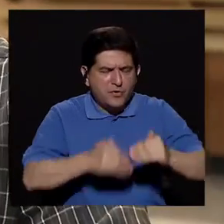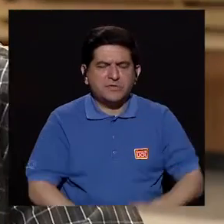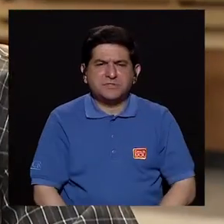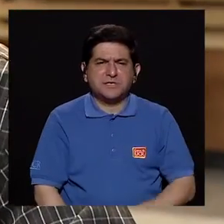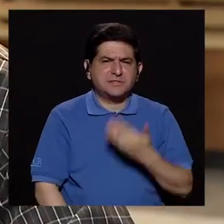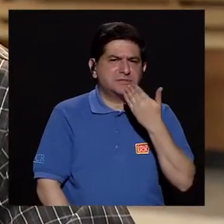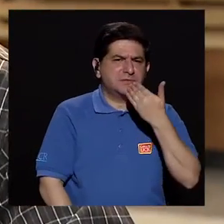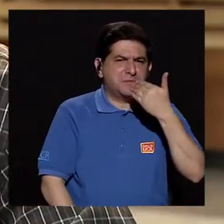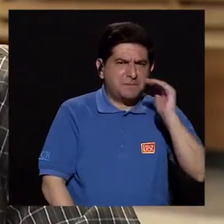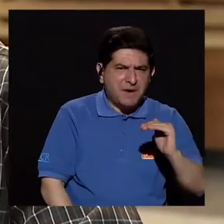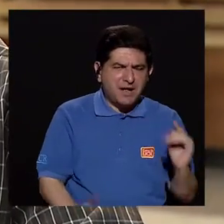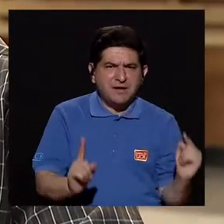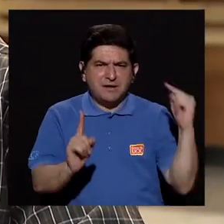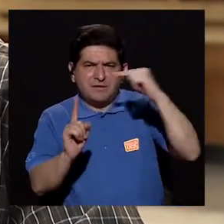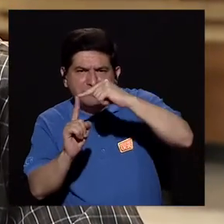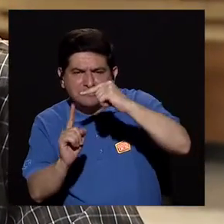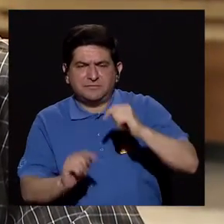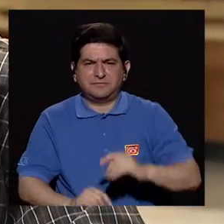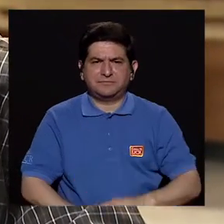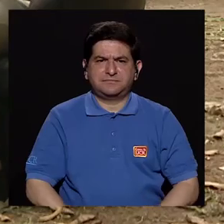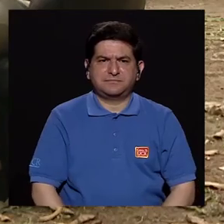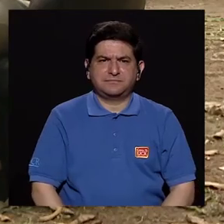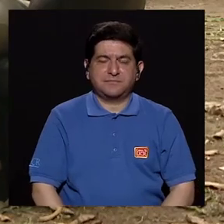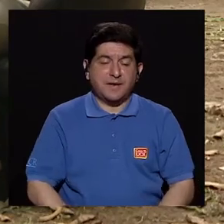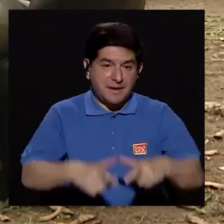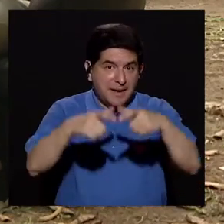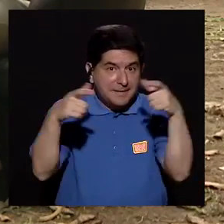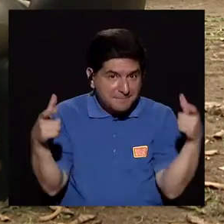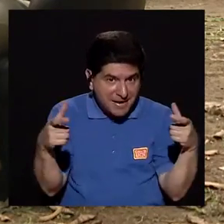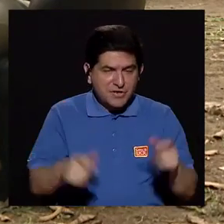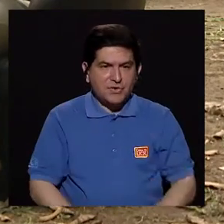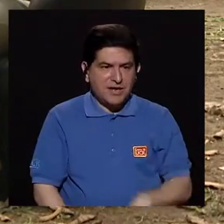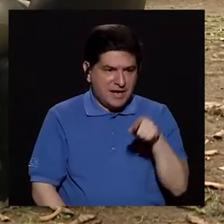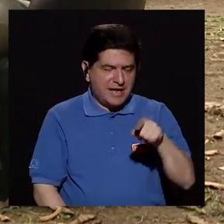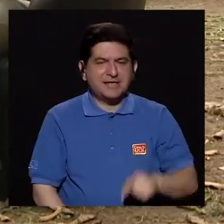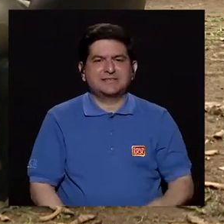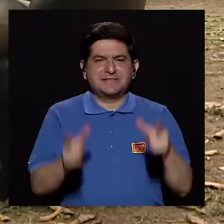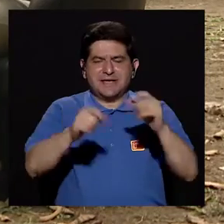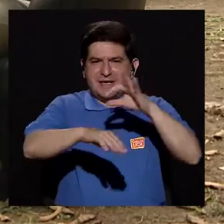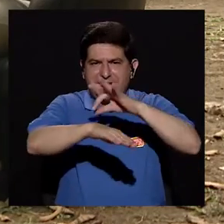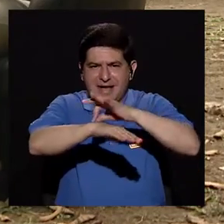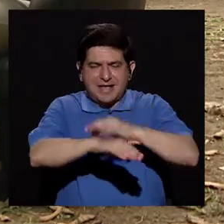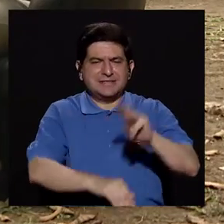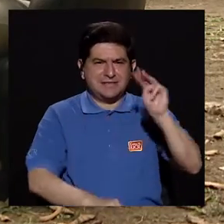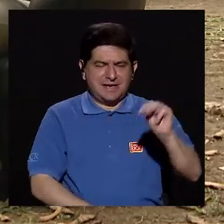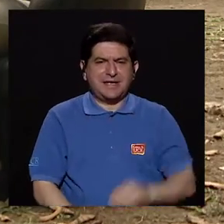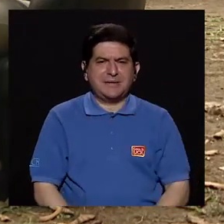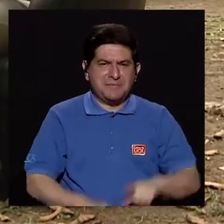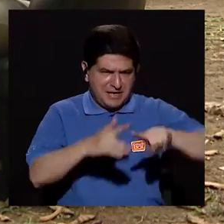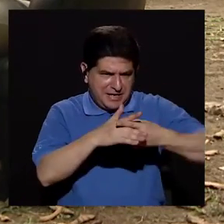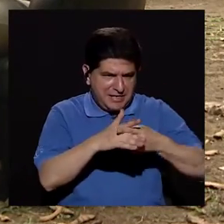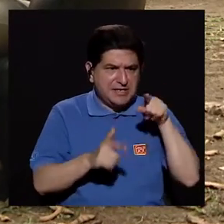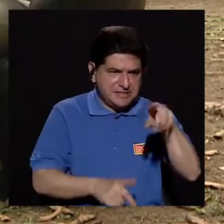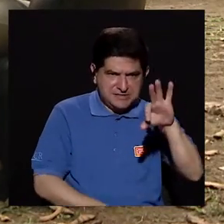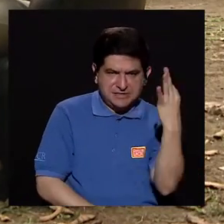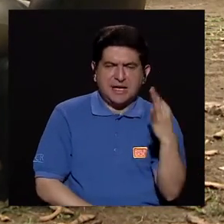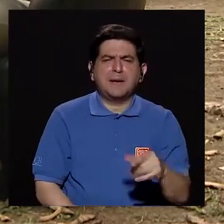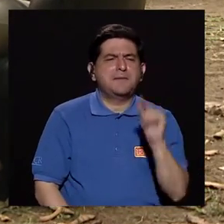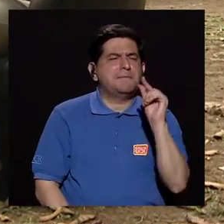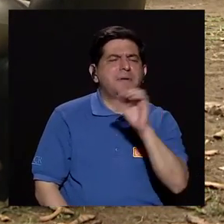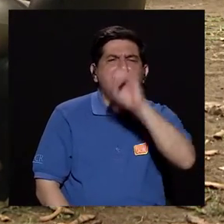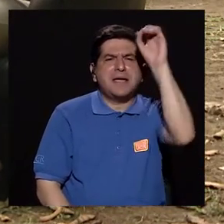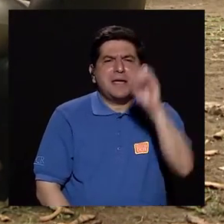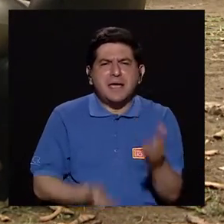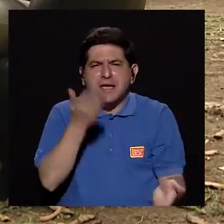cáncer benigno que luego se va transformando? En su mayoría, el melanoma es melanoma desde el principio. Hay un pequeño